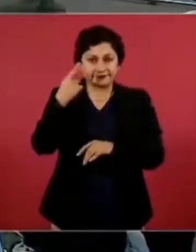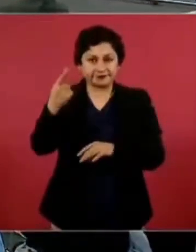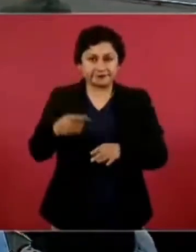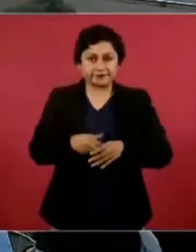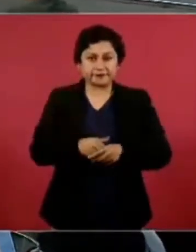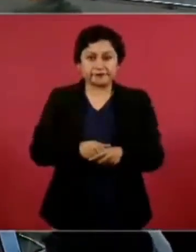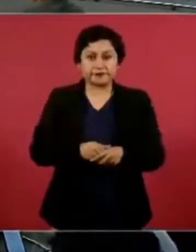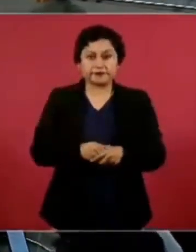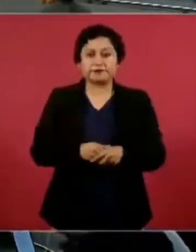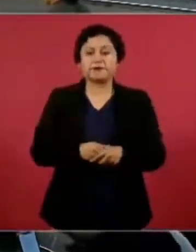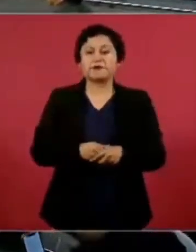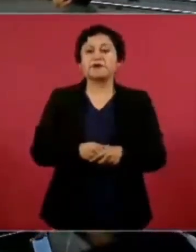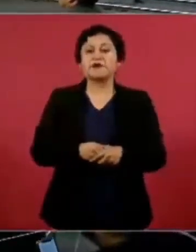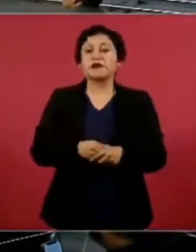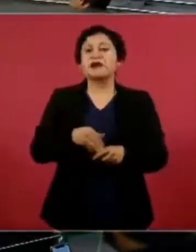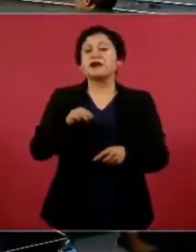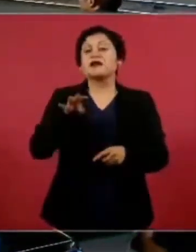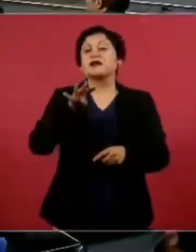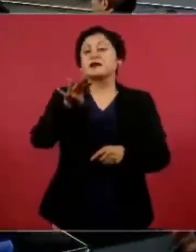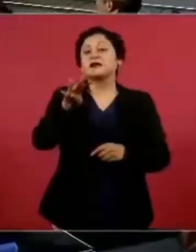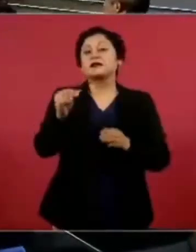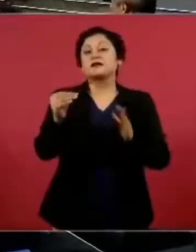Costó 19 mil 200.